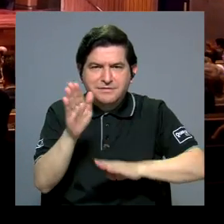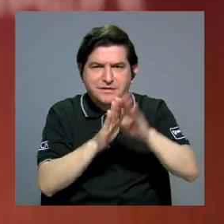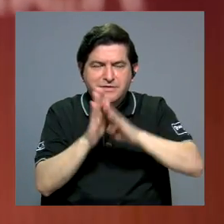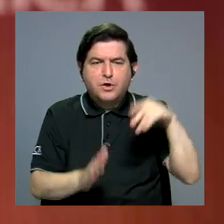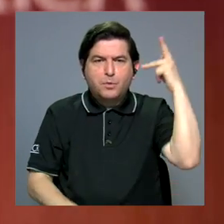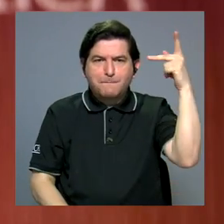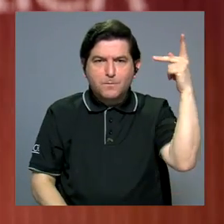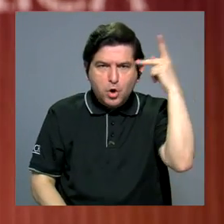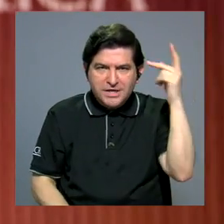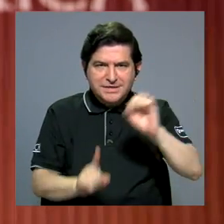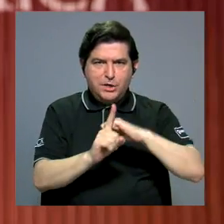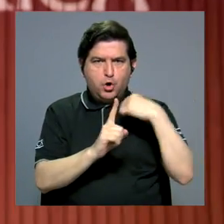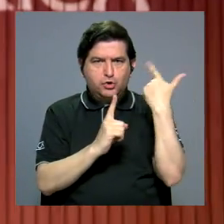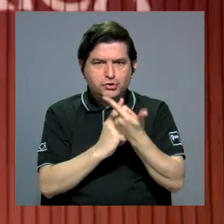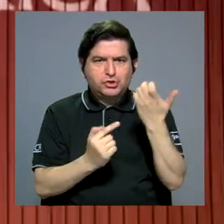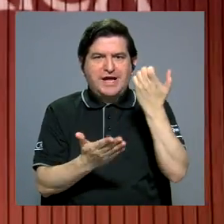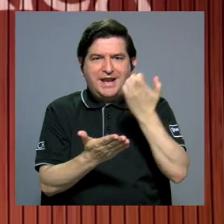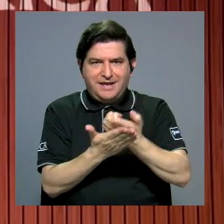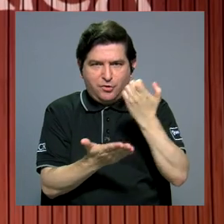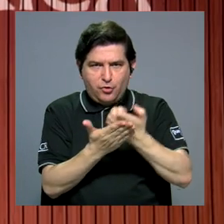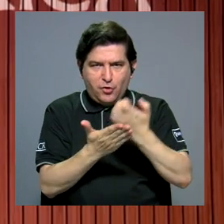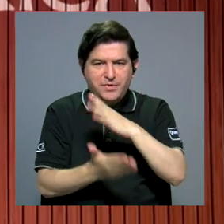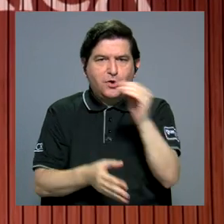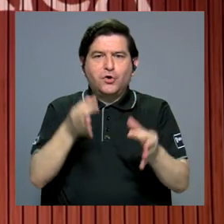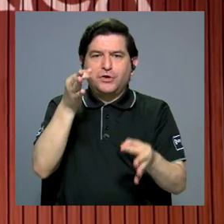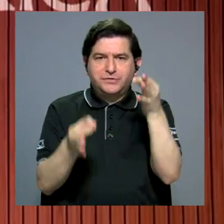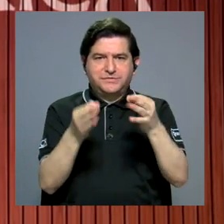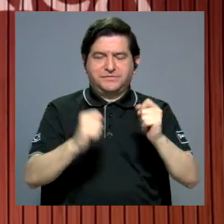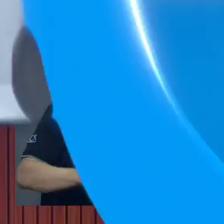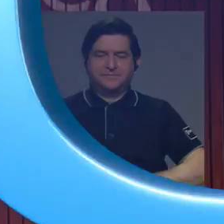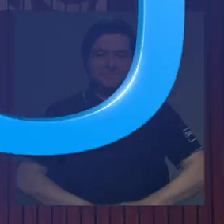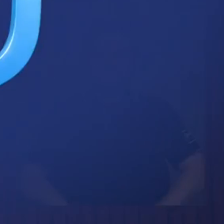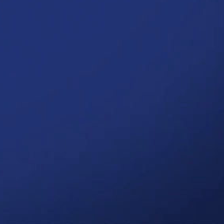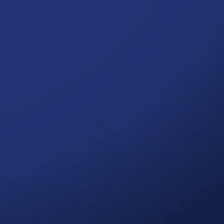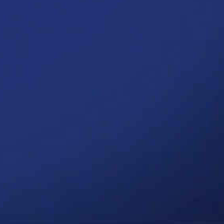desarrollo político, social, económico y de la justicia.